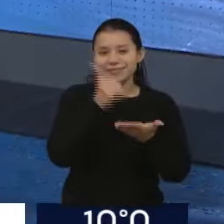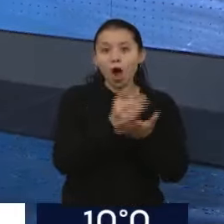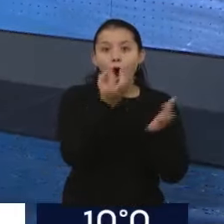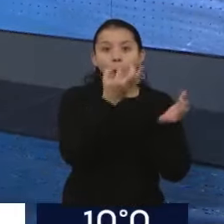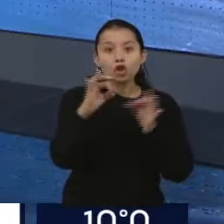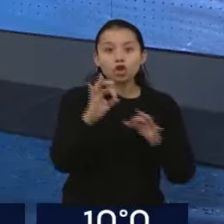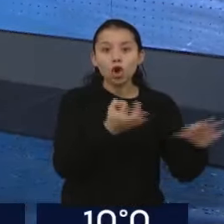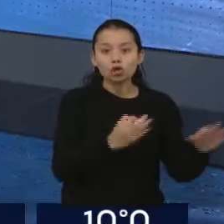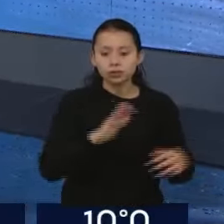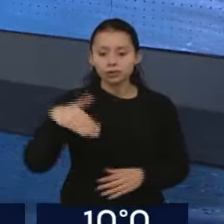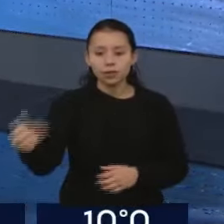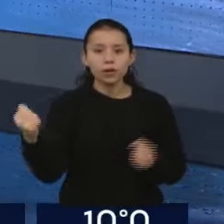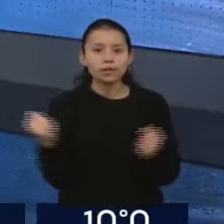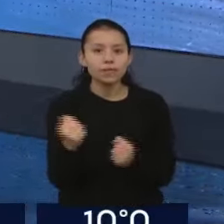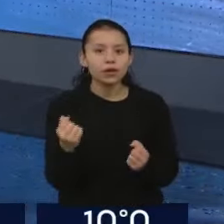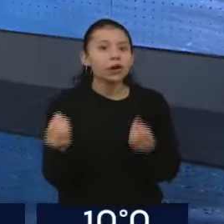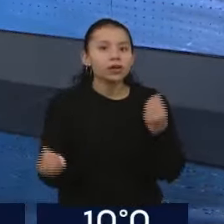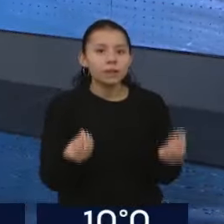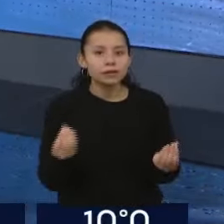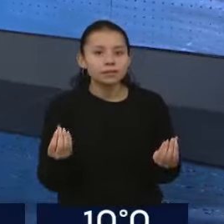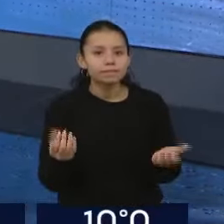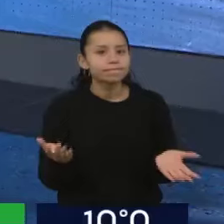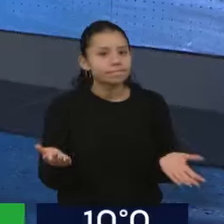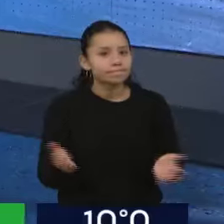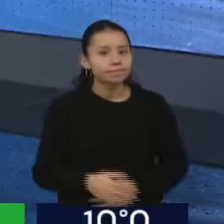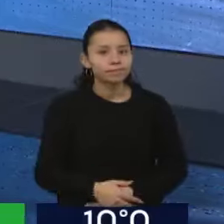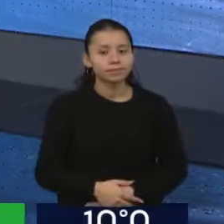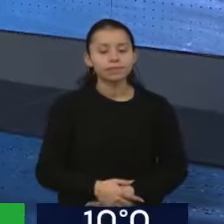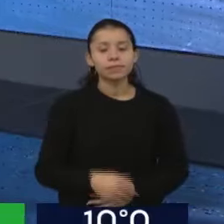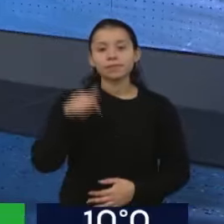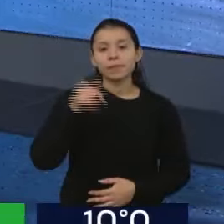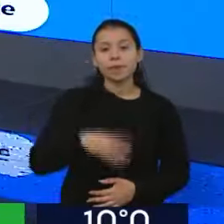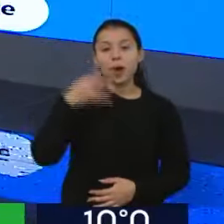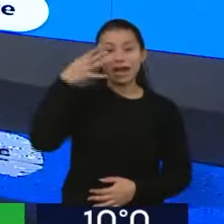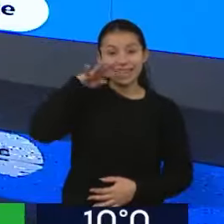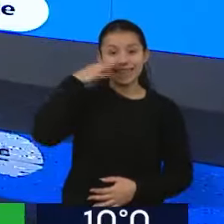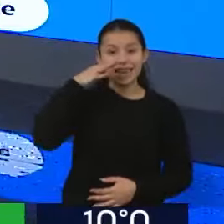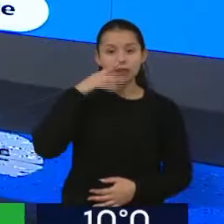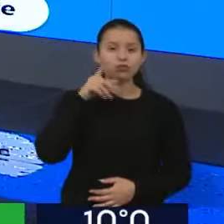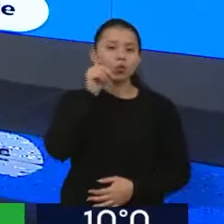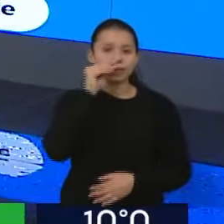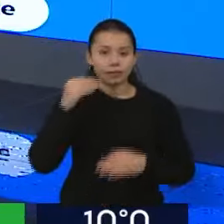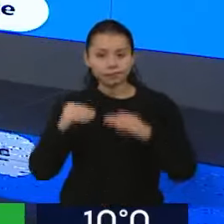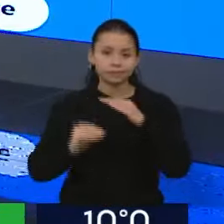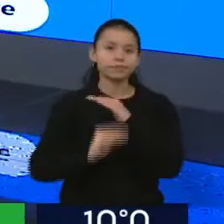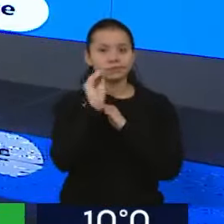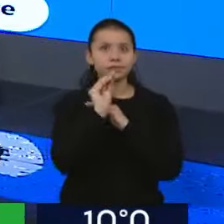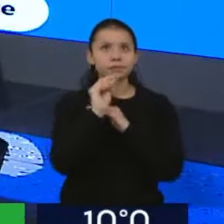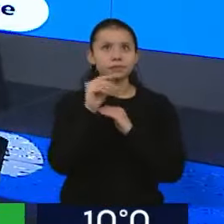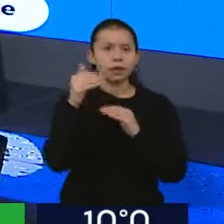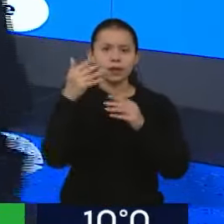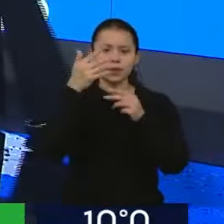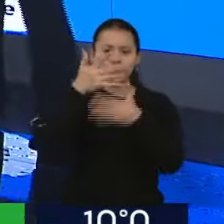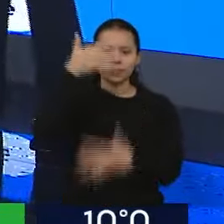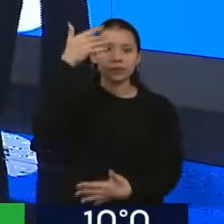en invierno? Vamos a compartir con ustedes un tuit de Cristina Fernández de Kirchner, un tuit extenso que